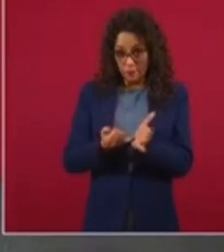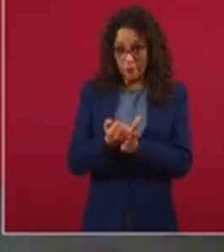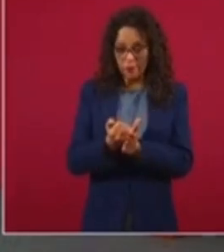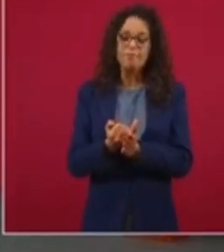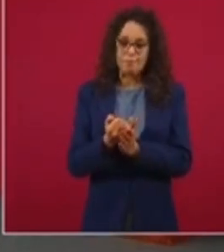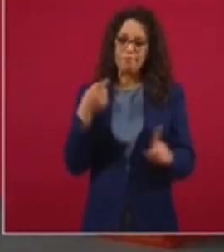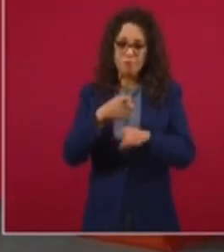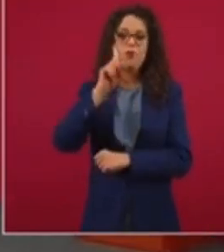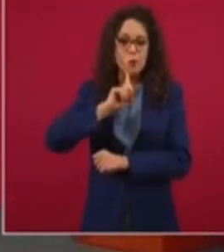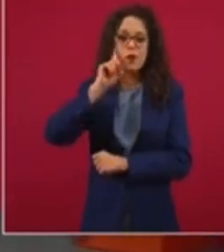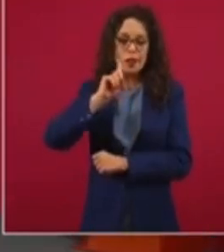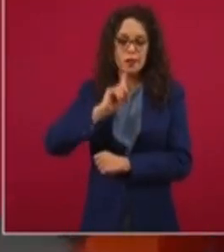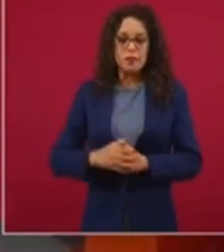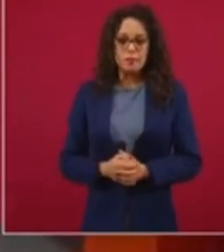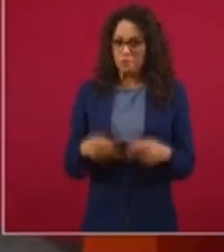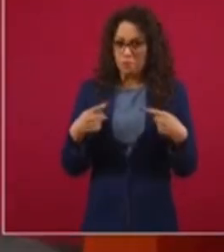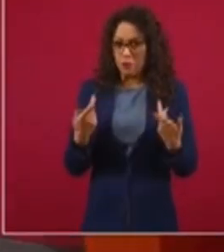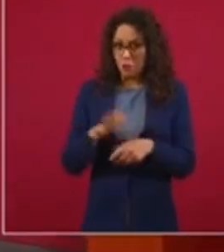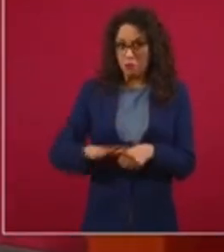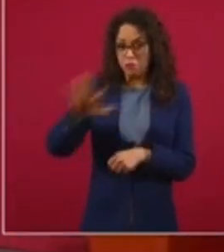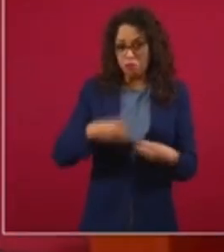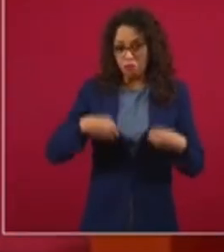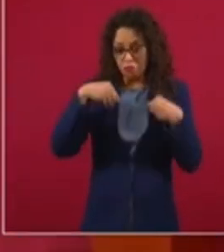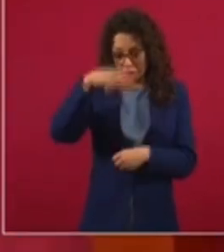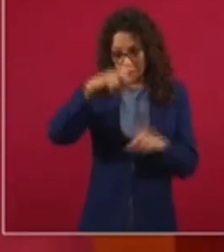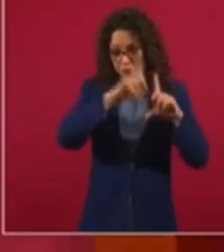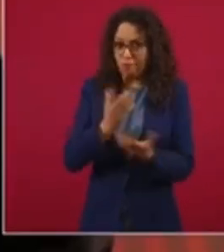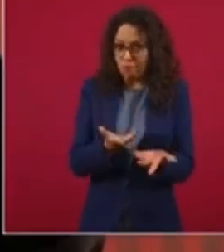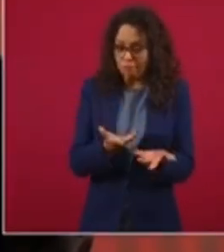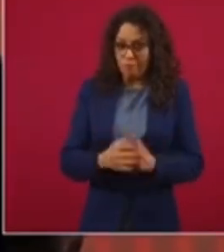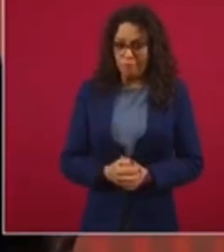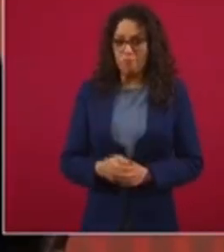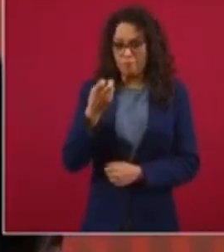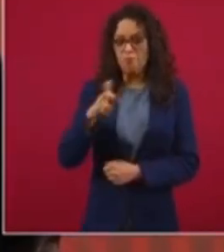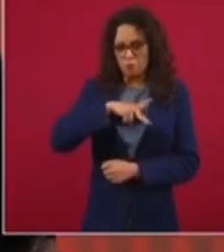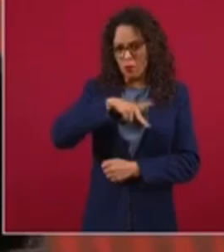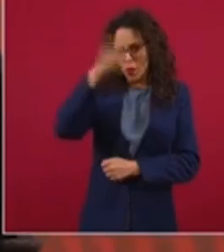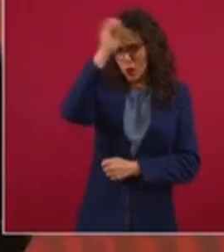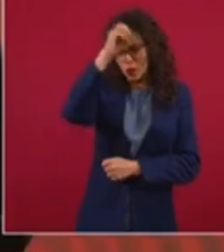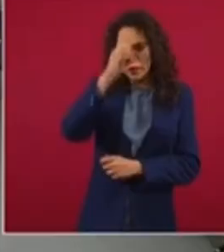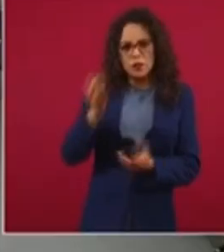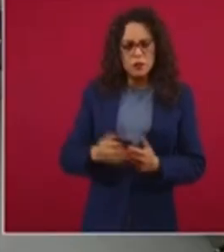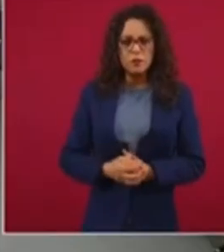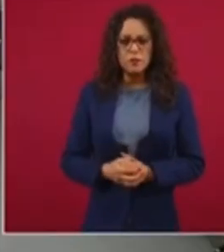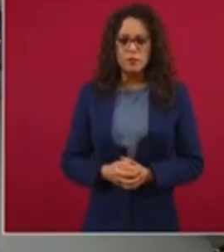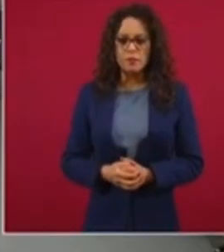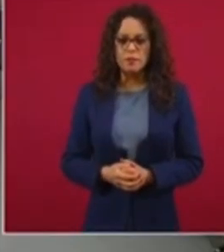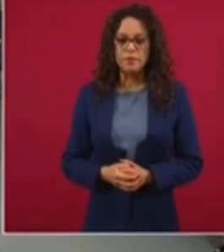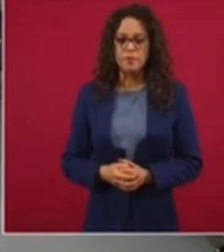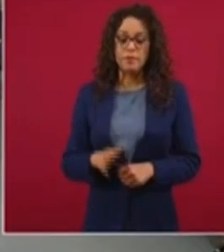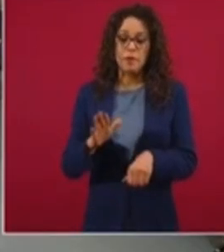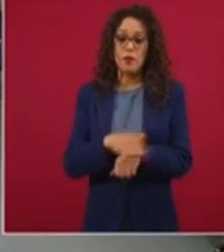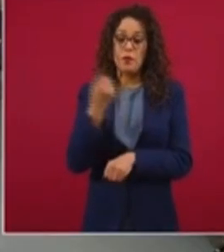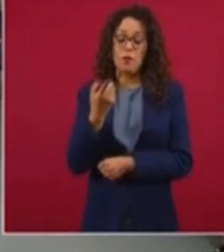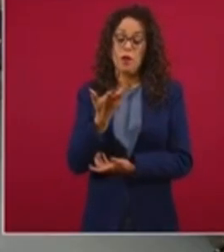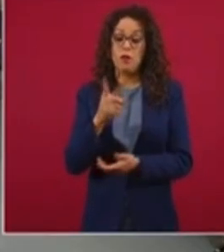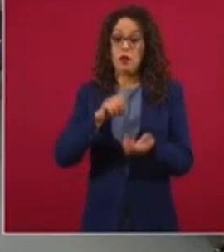de los ciudadanos, de la gente, del pueblo. Ese es mi punto de vista. Sí, porque bueno, hablando en términos de igualdad,